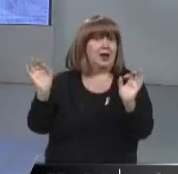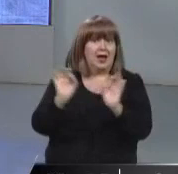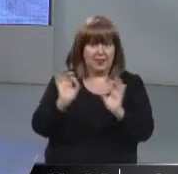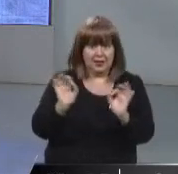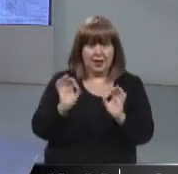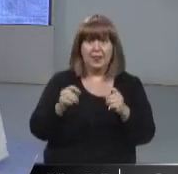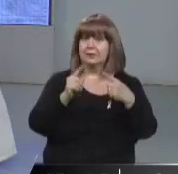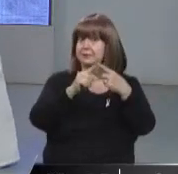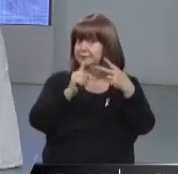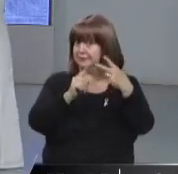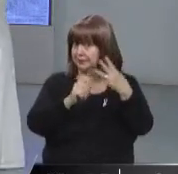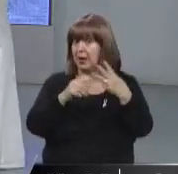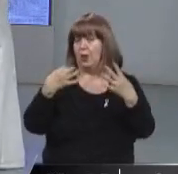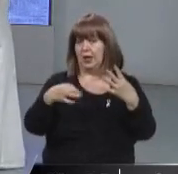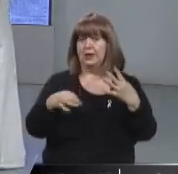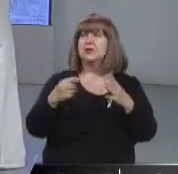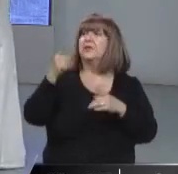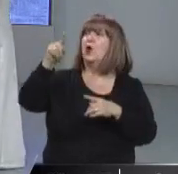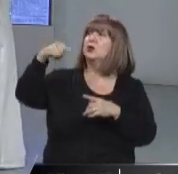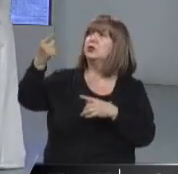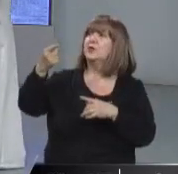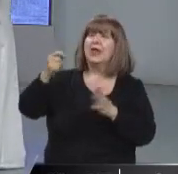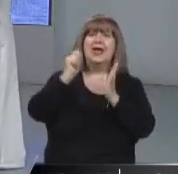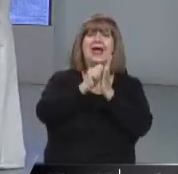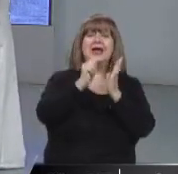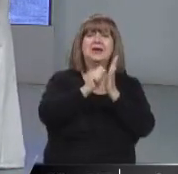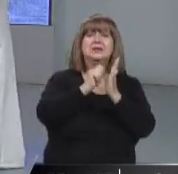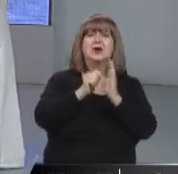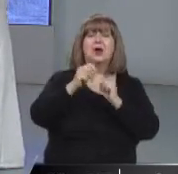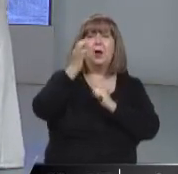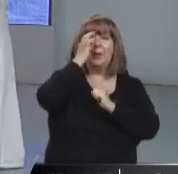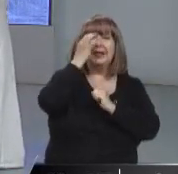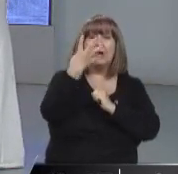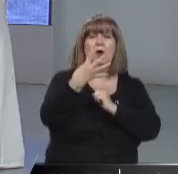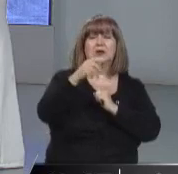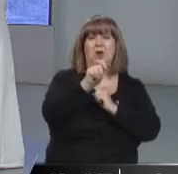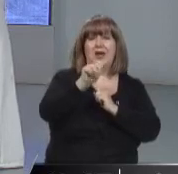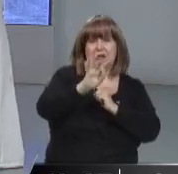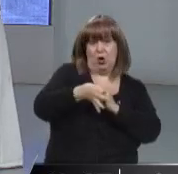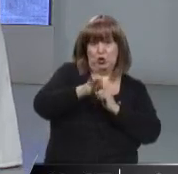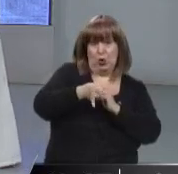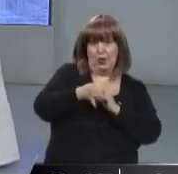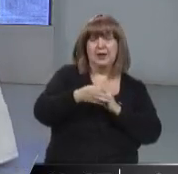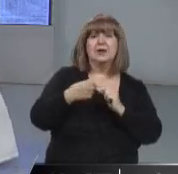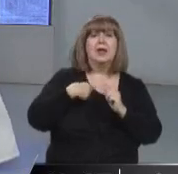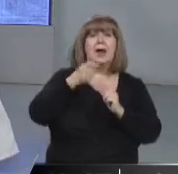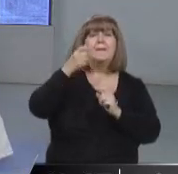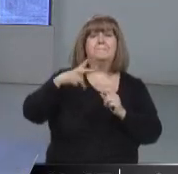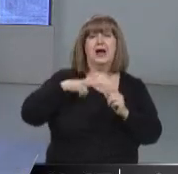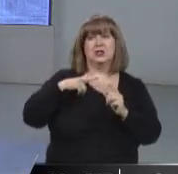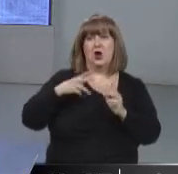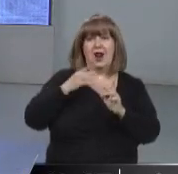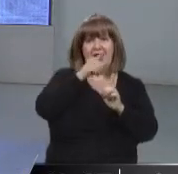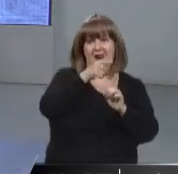ahí están entonces los requisitos. Y acá lo que decías vos, ¿no? Que remarcabas, la inscripción a partir del 24 de octubre. Es personal, o sea, tienen que ir